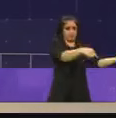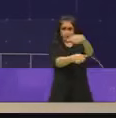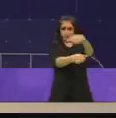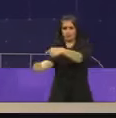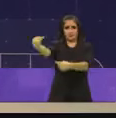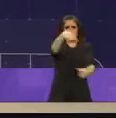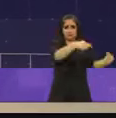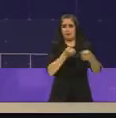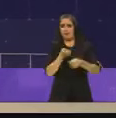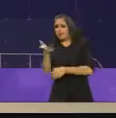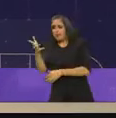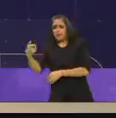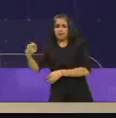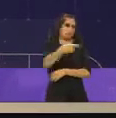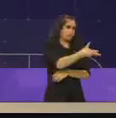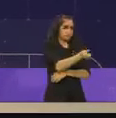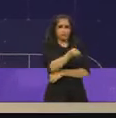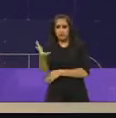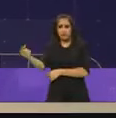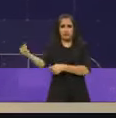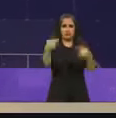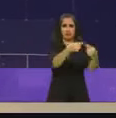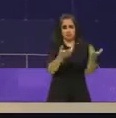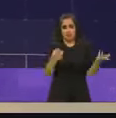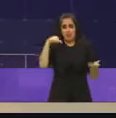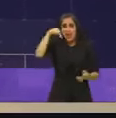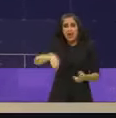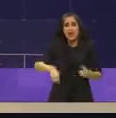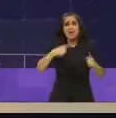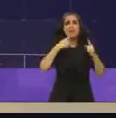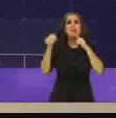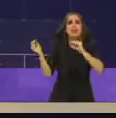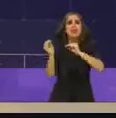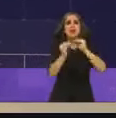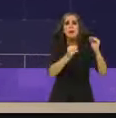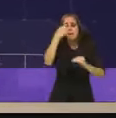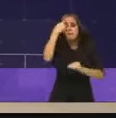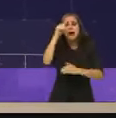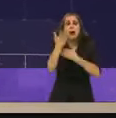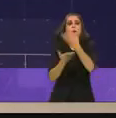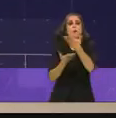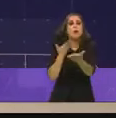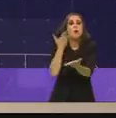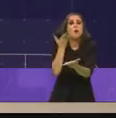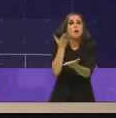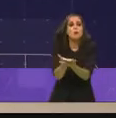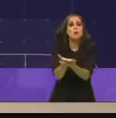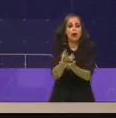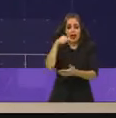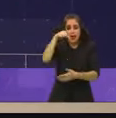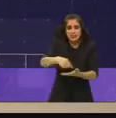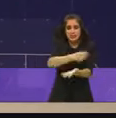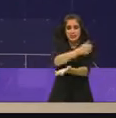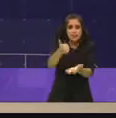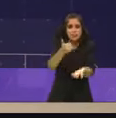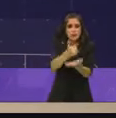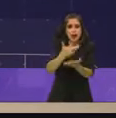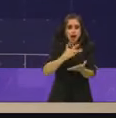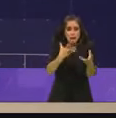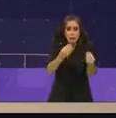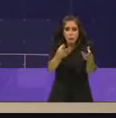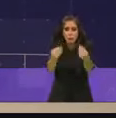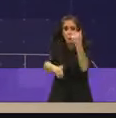adjetivos. Este debate es para proponer esta ciudad que tiene tantos problemas necesita